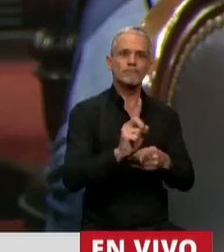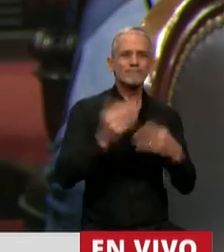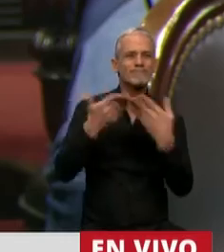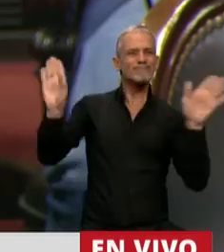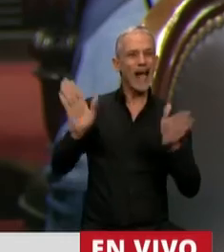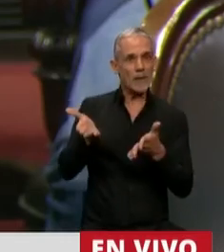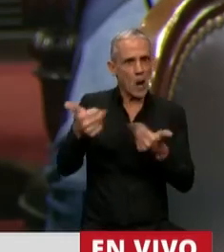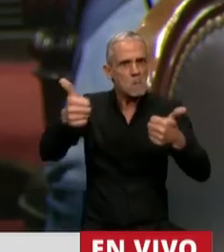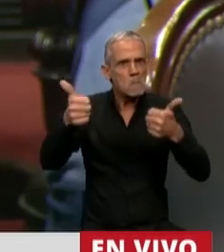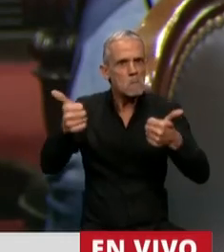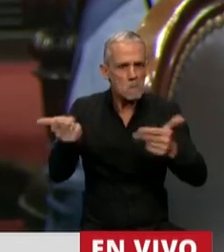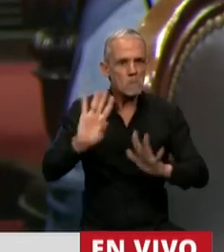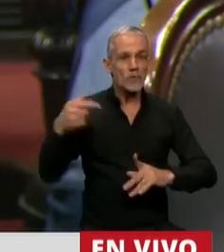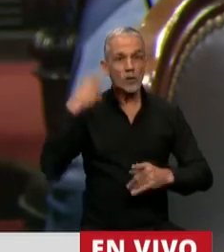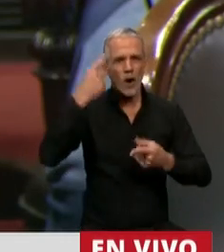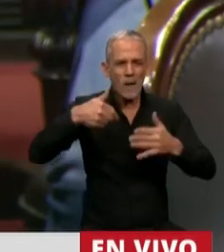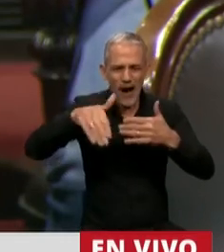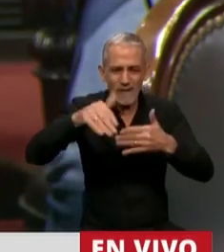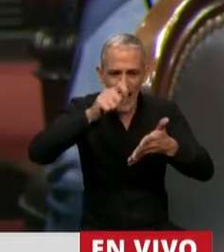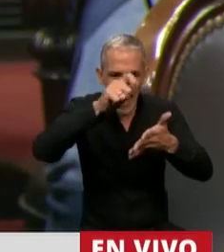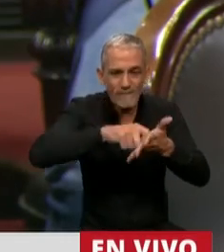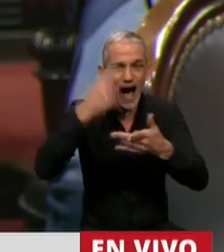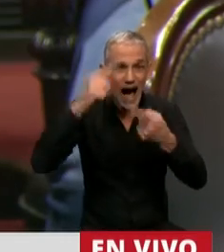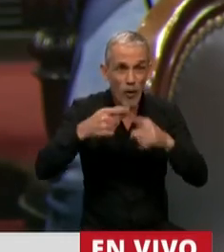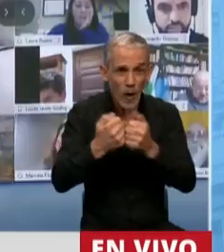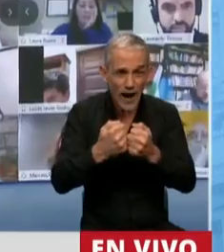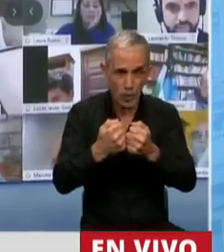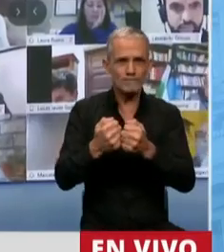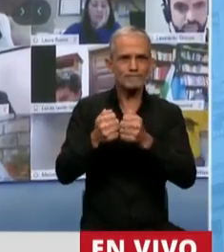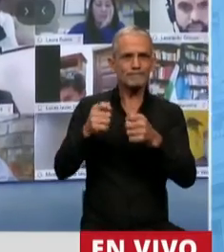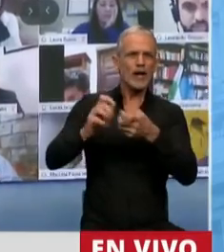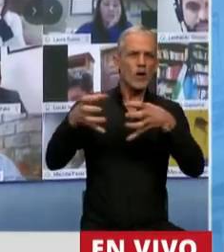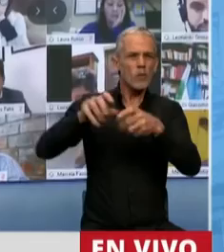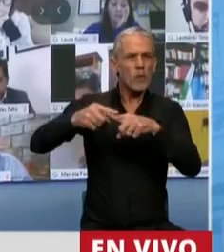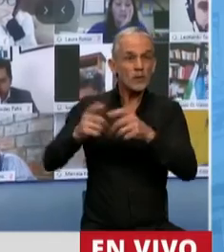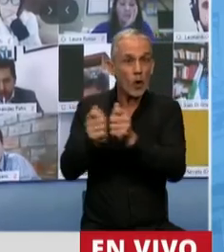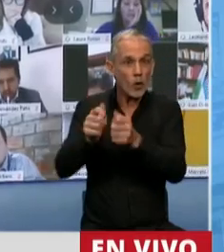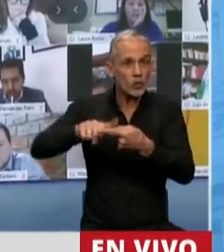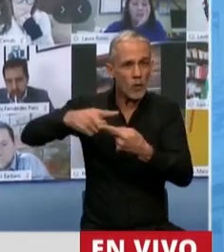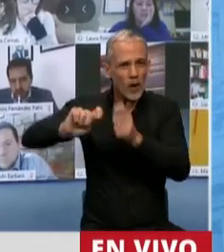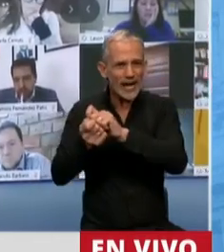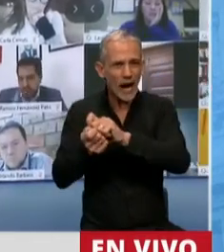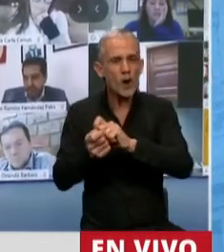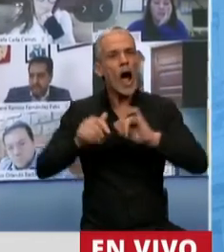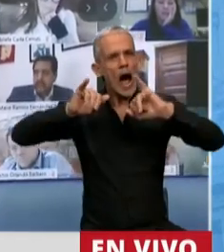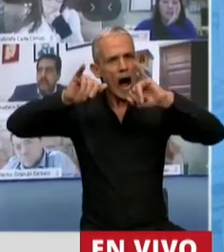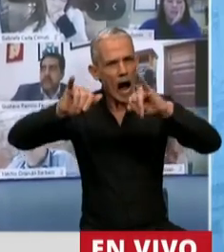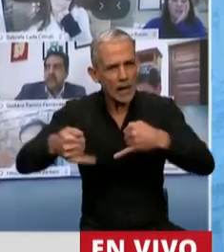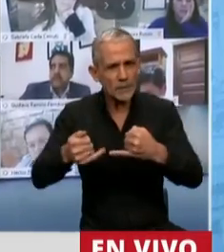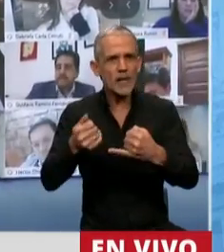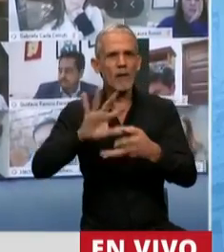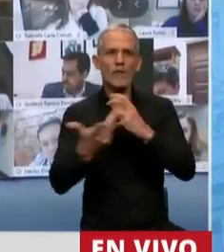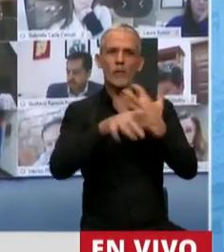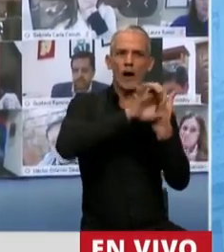eso, cuando estuvimos a punto de firmar un acuerdo donde el Bloque de Juntos por el Cambio aceptaba la modalidad